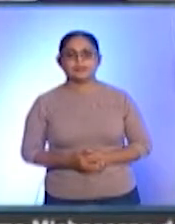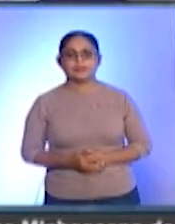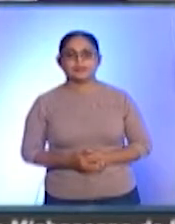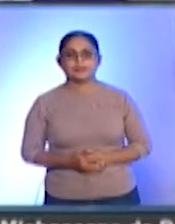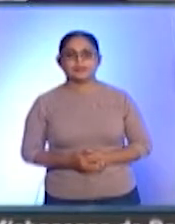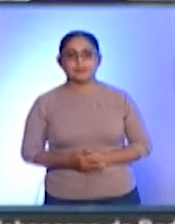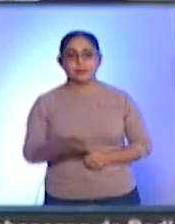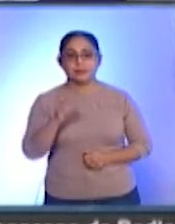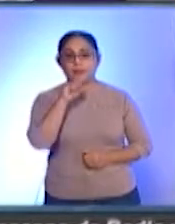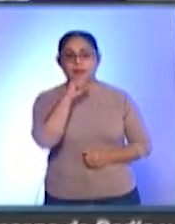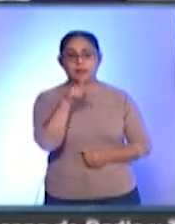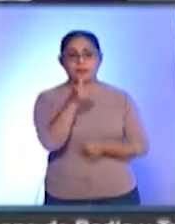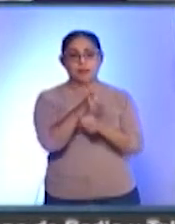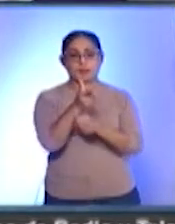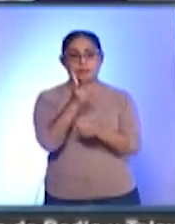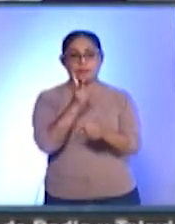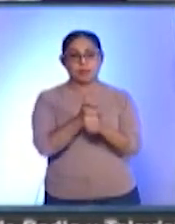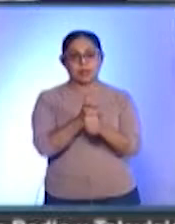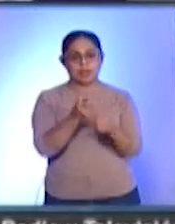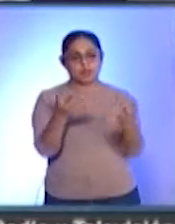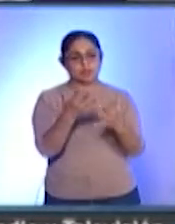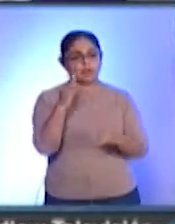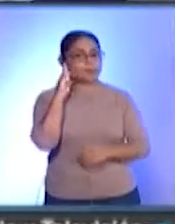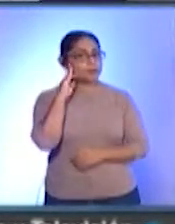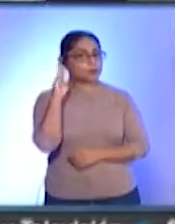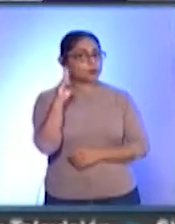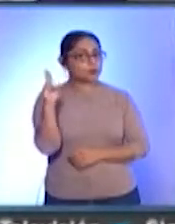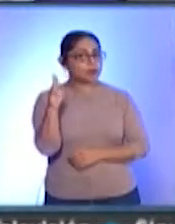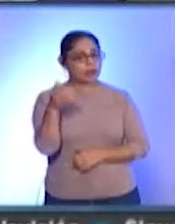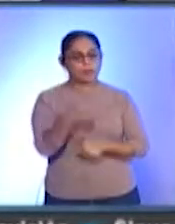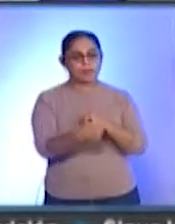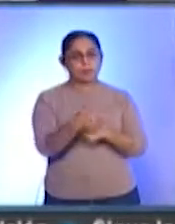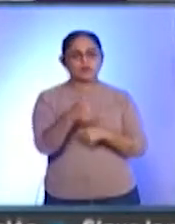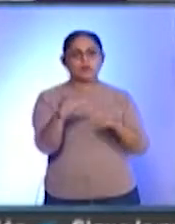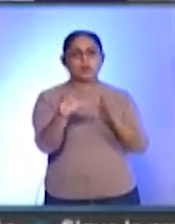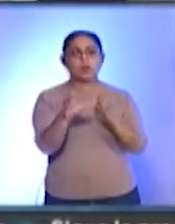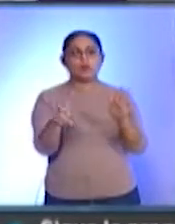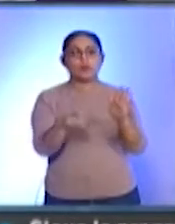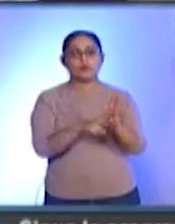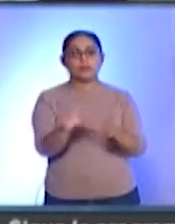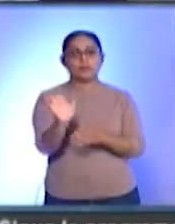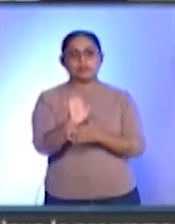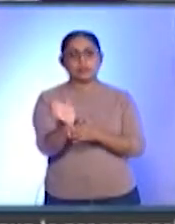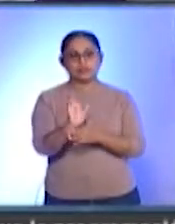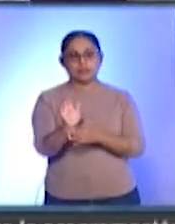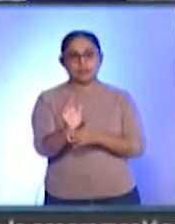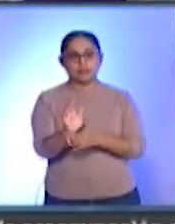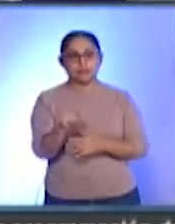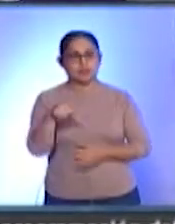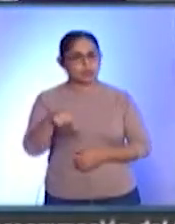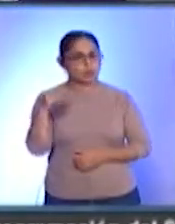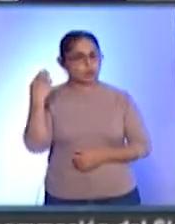También se invita a realizadores michoacanos a participar en la convocatoria de Cine Quorum Morelia.